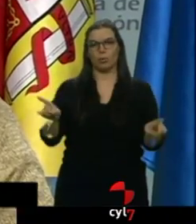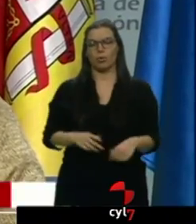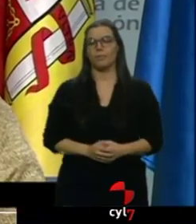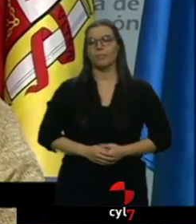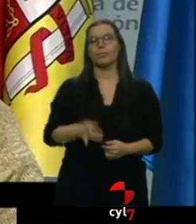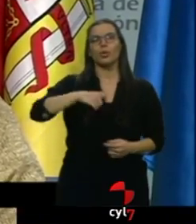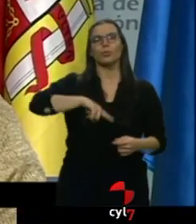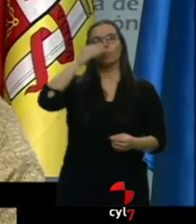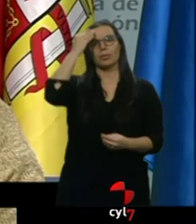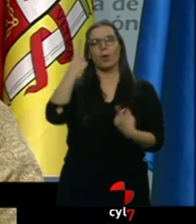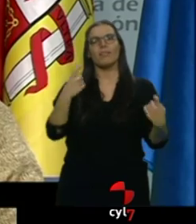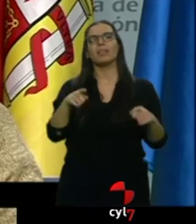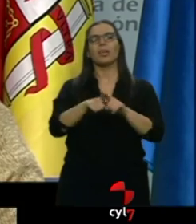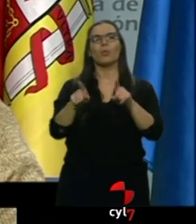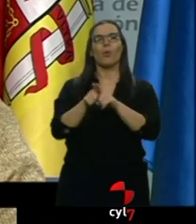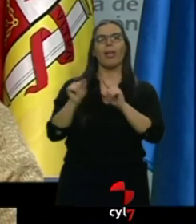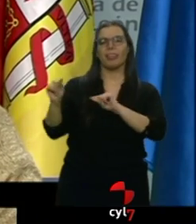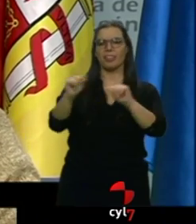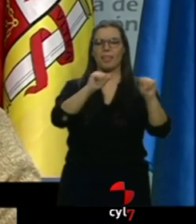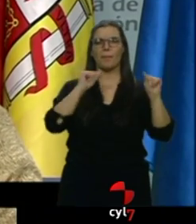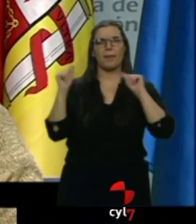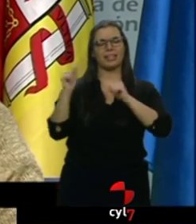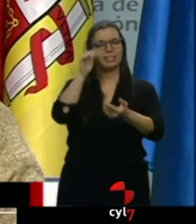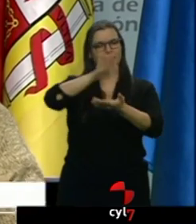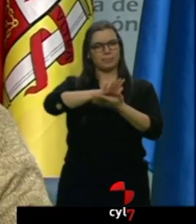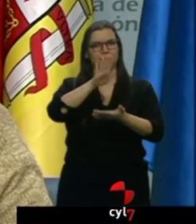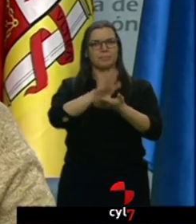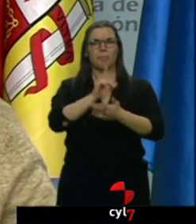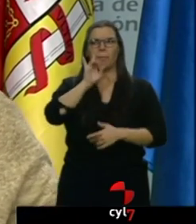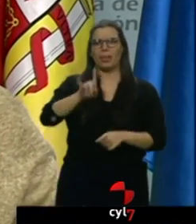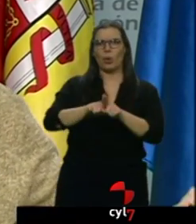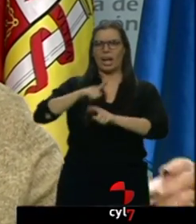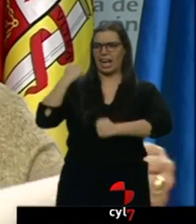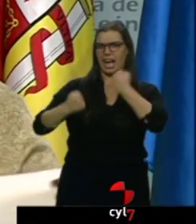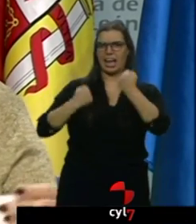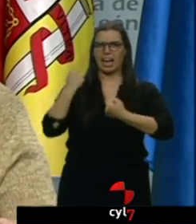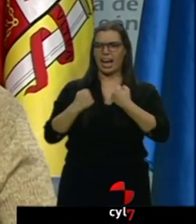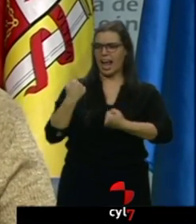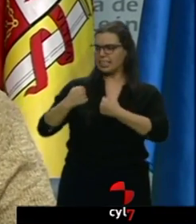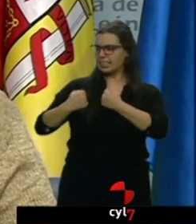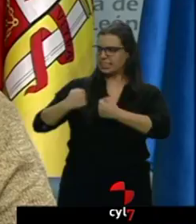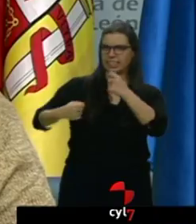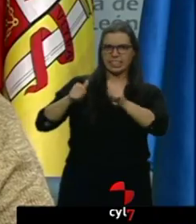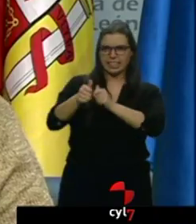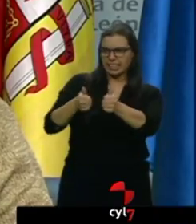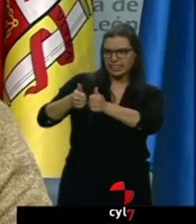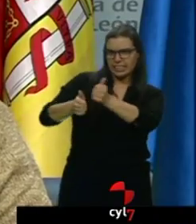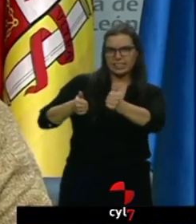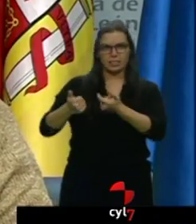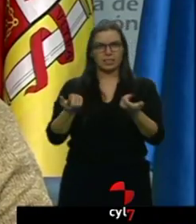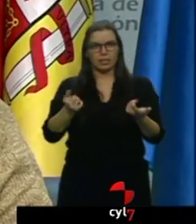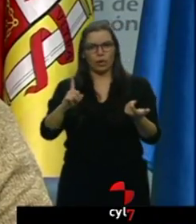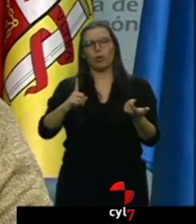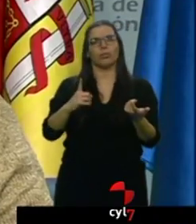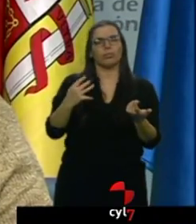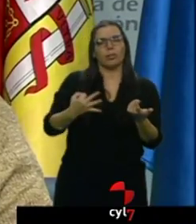no estemos en una especie de concurso a ver quién gana la carrera. Porque esto no es una carrera, es que lo que hace falta es saber a qué nos